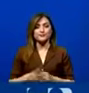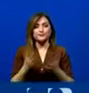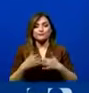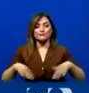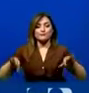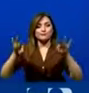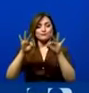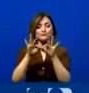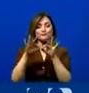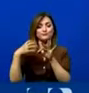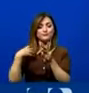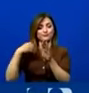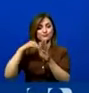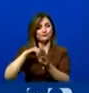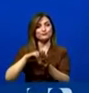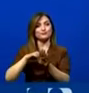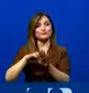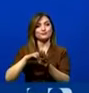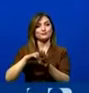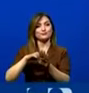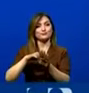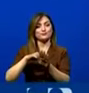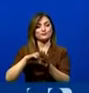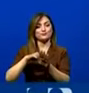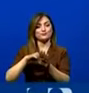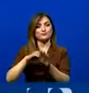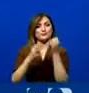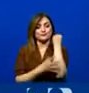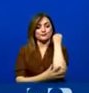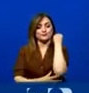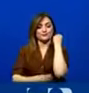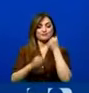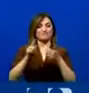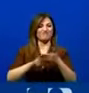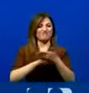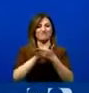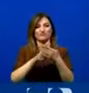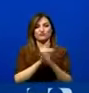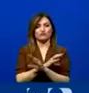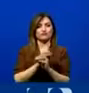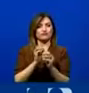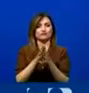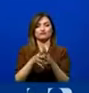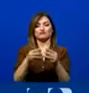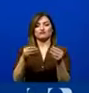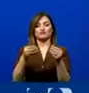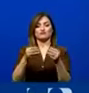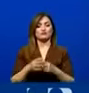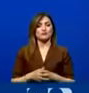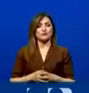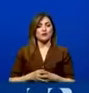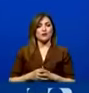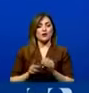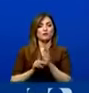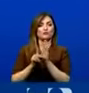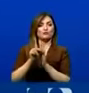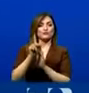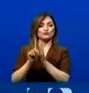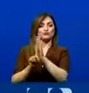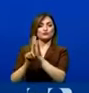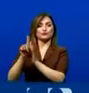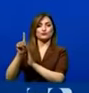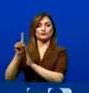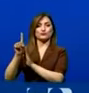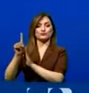para garantizar la eliminación de la pobreza, el mantenimiento de condiciones de progreso y el desarrollo